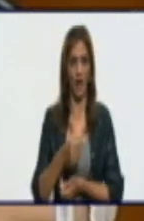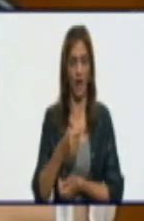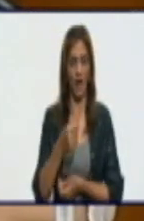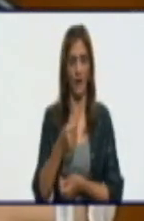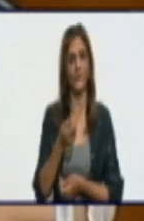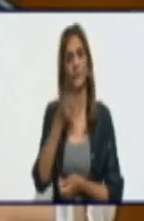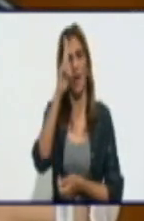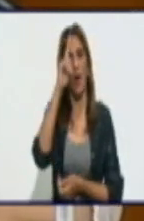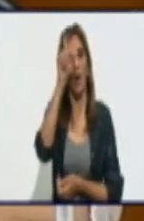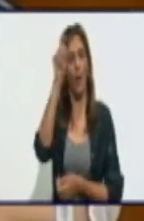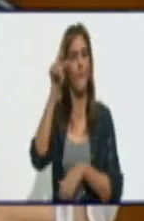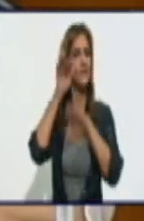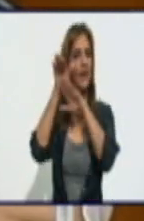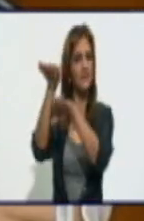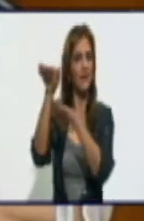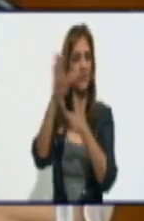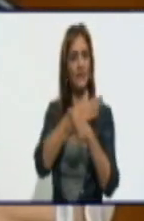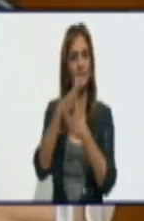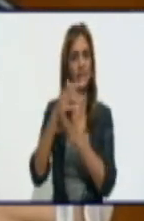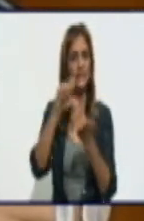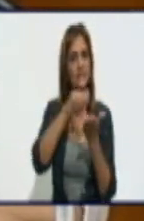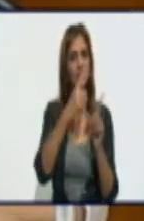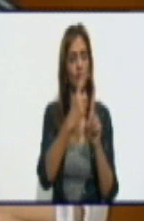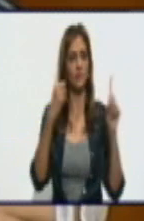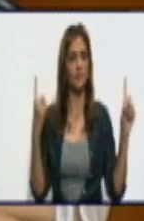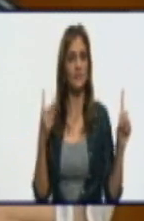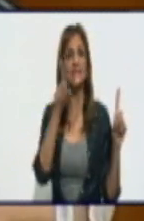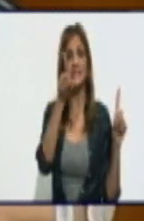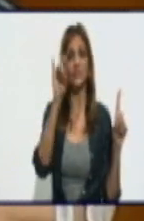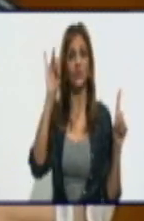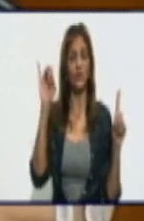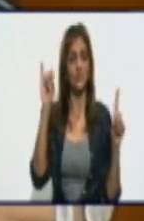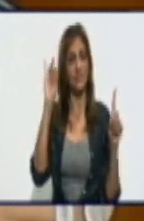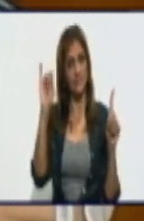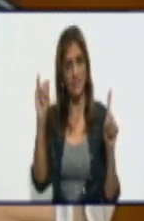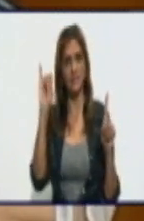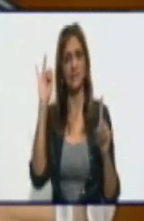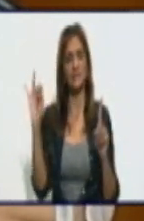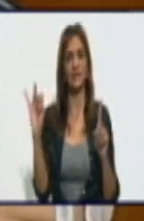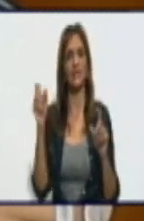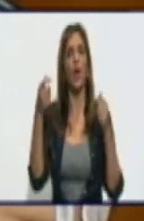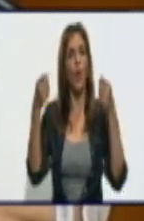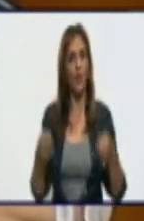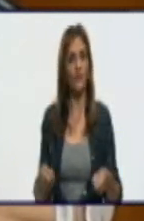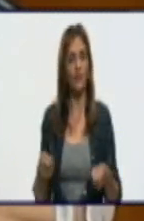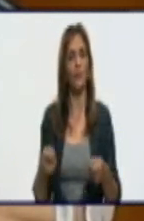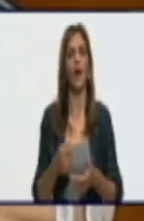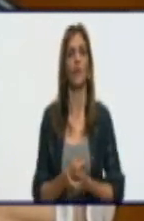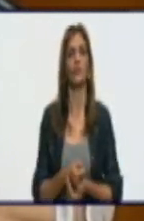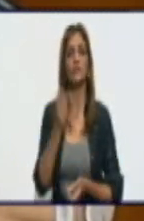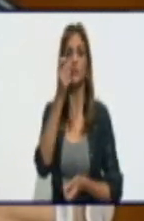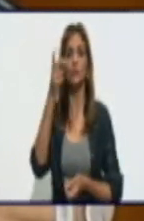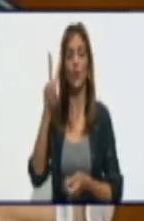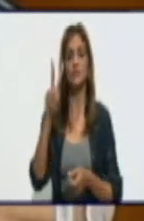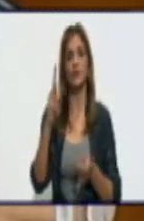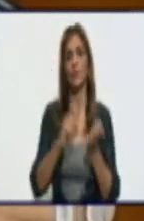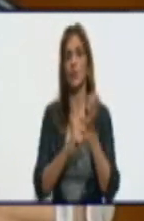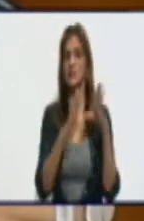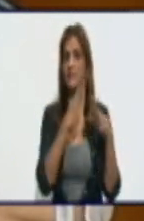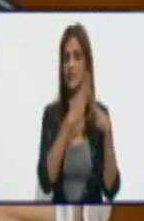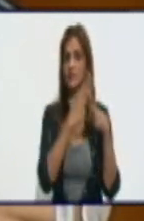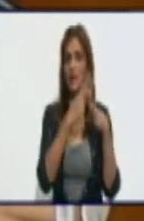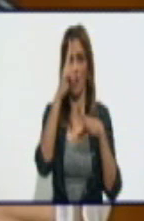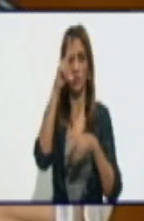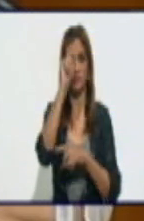diferentes centros de aislamiento, 167 confirmados activos dentro de la provincia, 12 en la provincia de Santiago de Cuba,